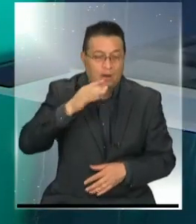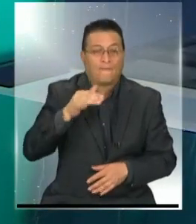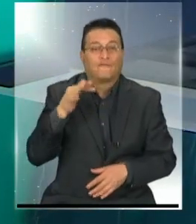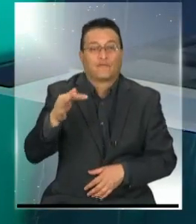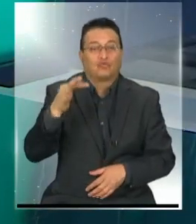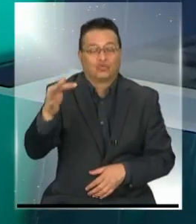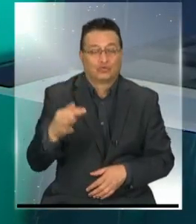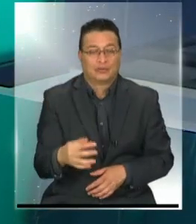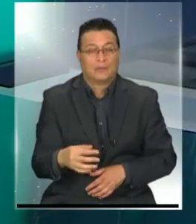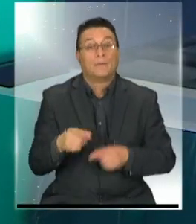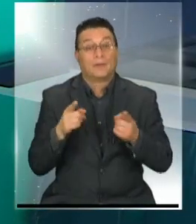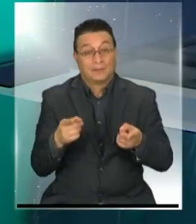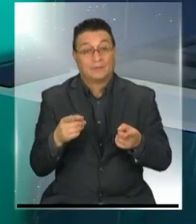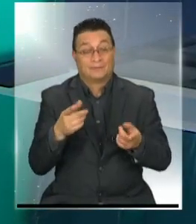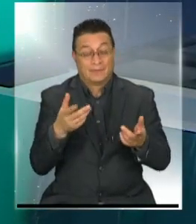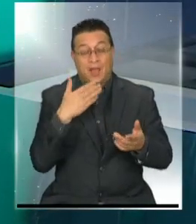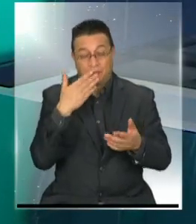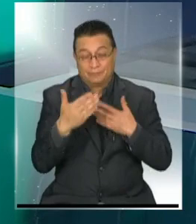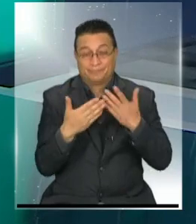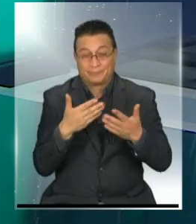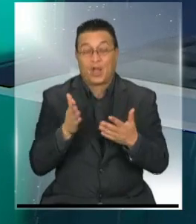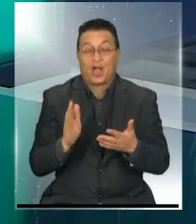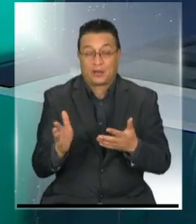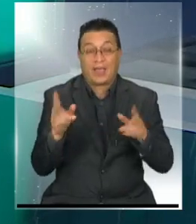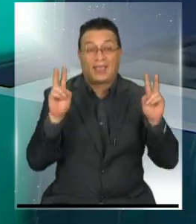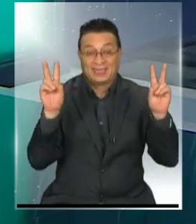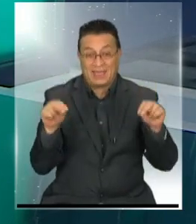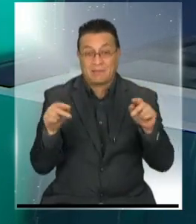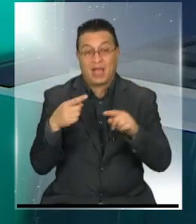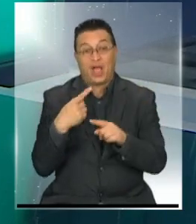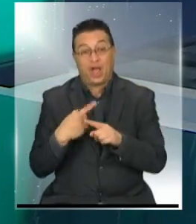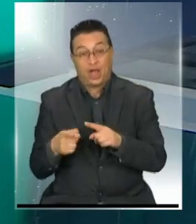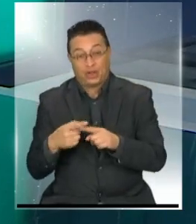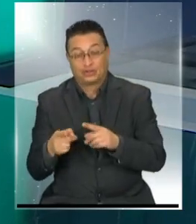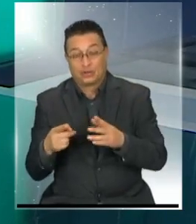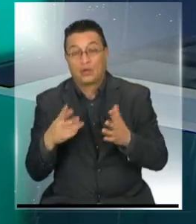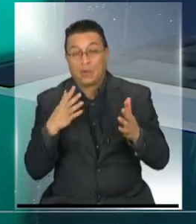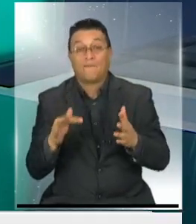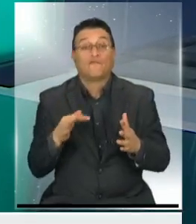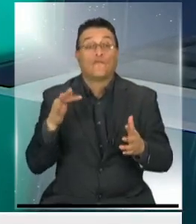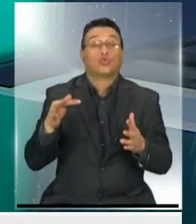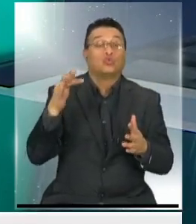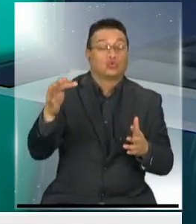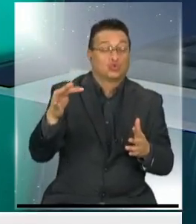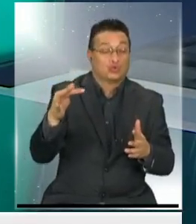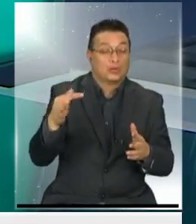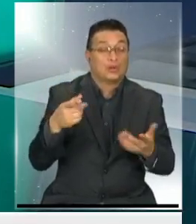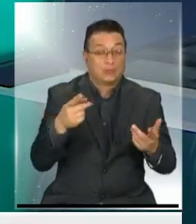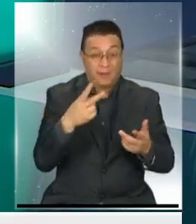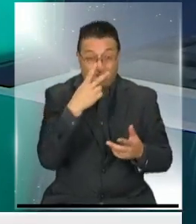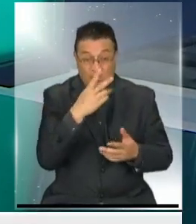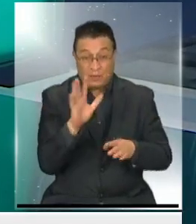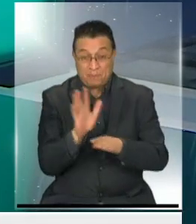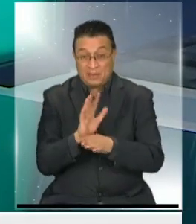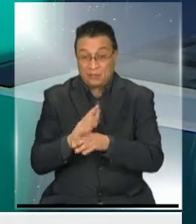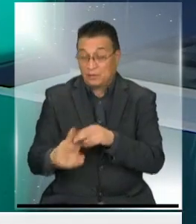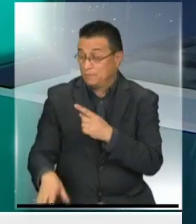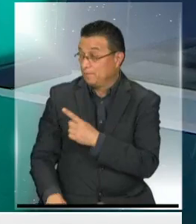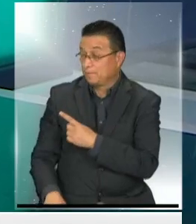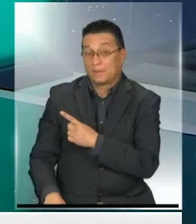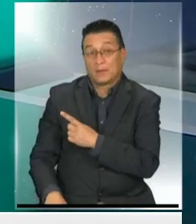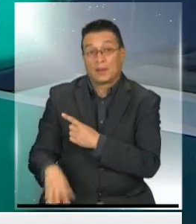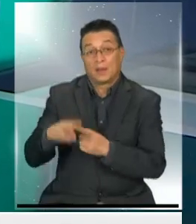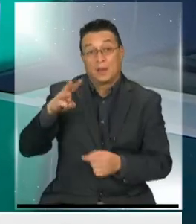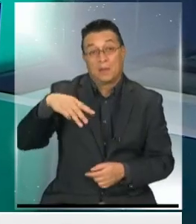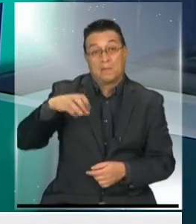Excelente, excelente el Congreso del Futuro. Vamos a seguir avanzando con otro tema que también tiene que ver con futuro. ¿Usted vio esta película? Esta película se llamaba El